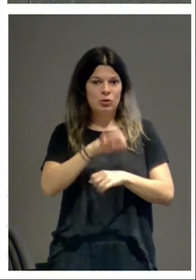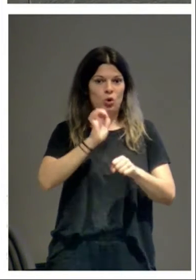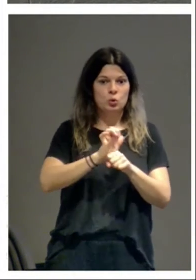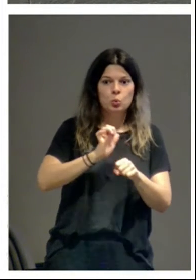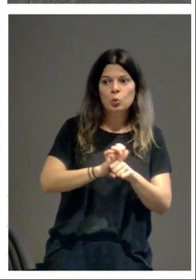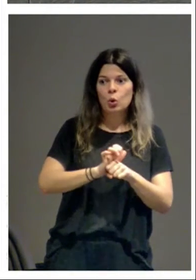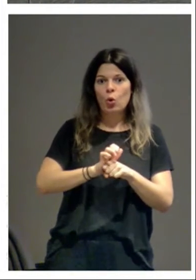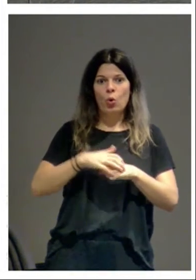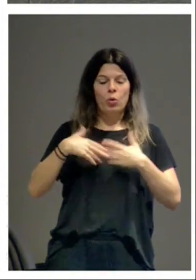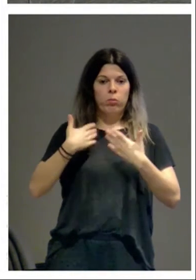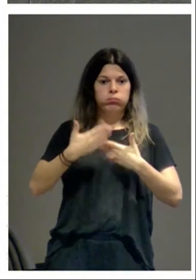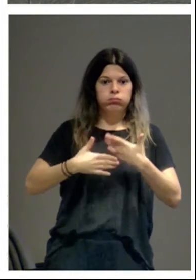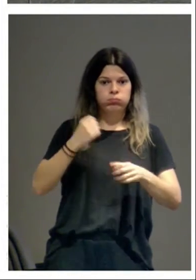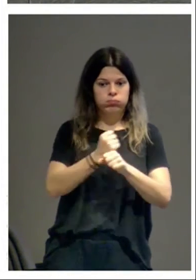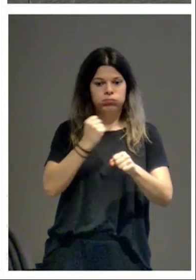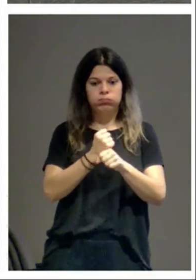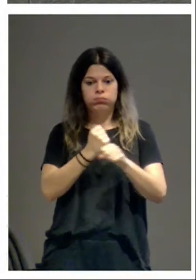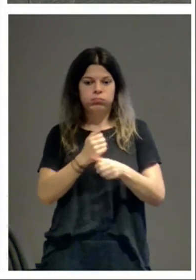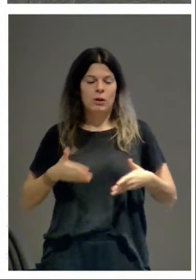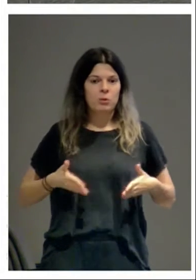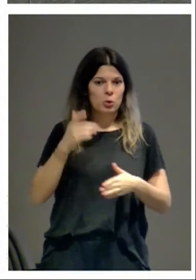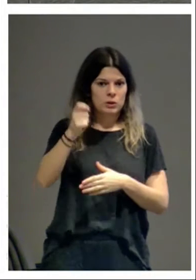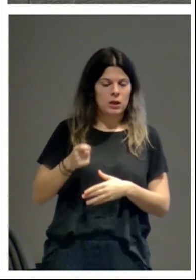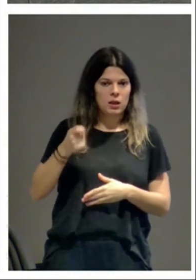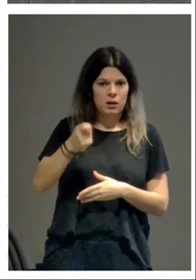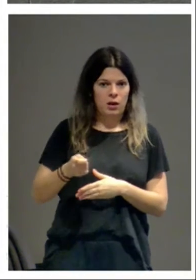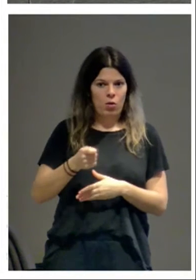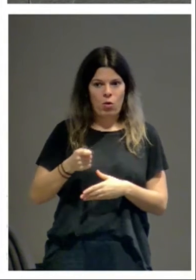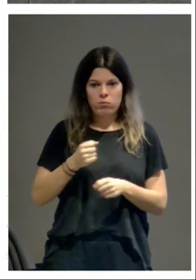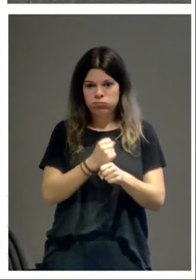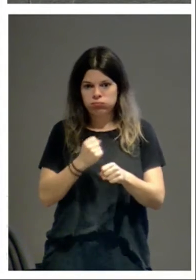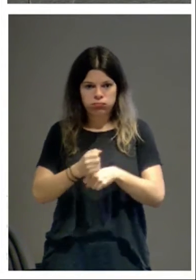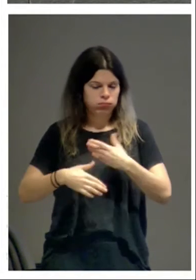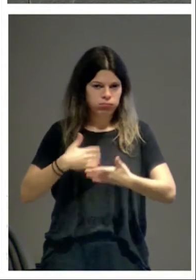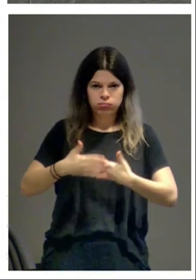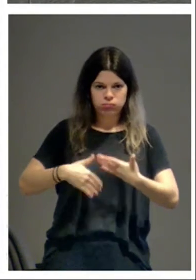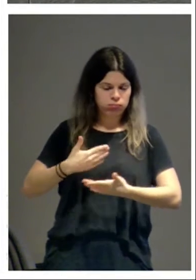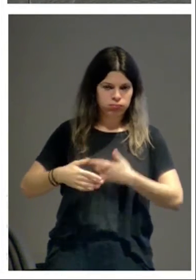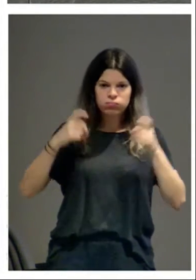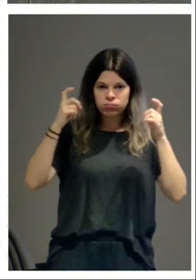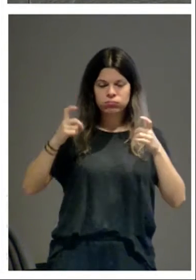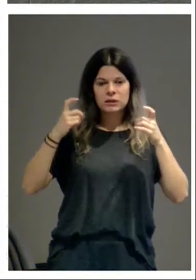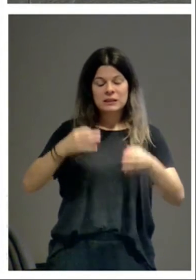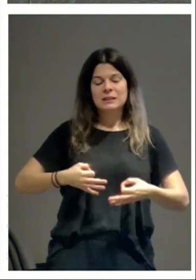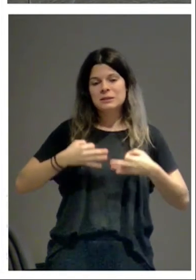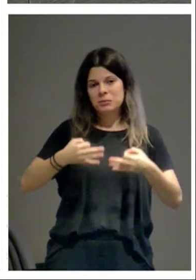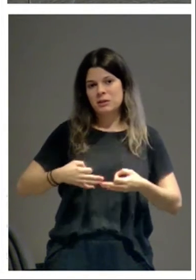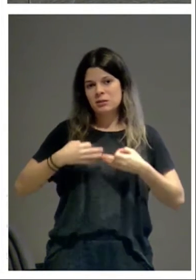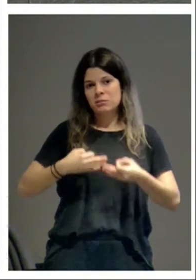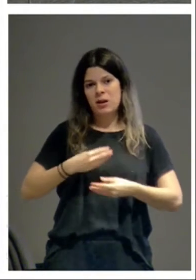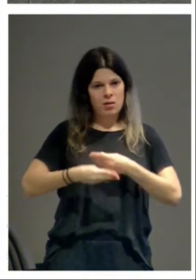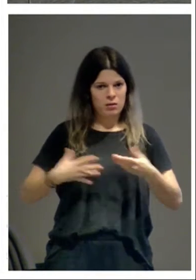trabajar por todo el camino de Santiago y también por otros lugares. Y sin parar, sin parar. Y siempre él haciéndolo